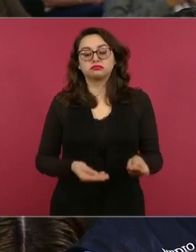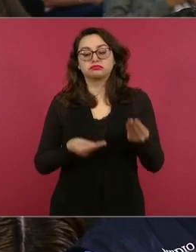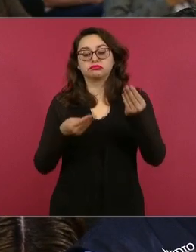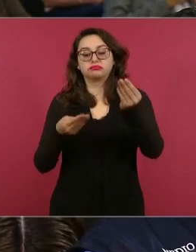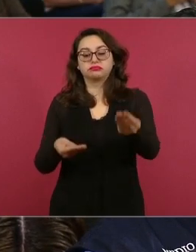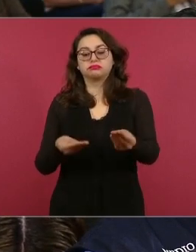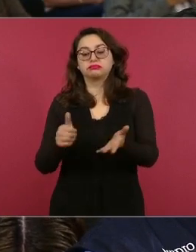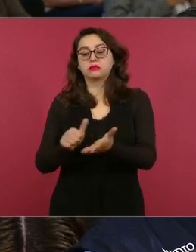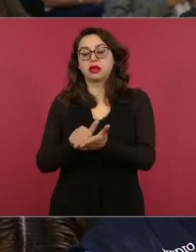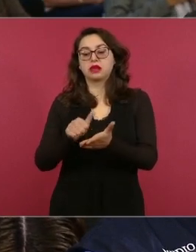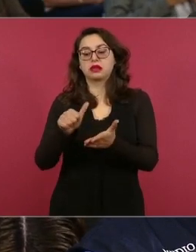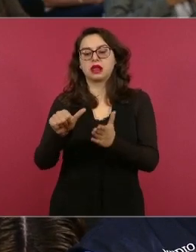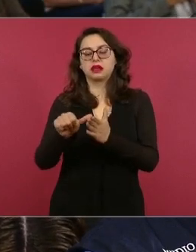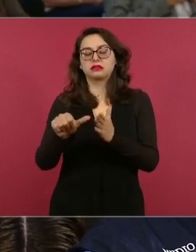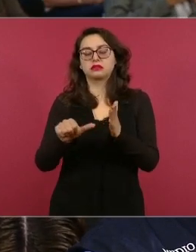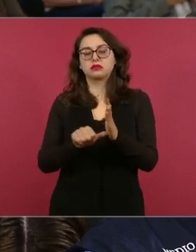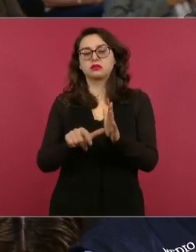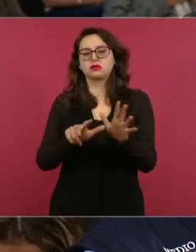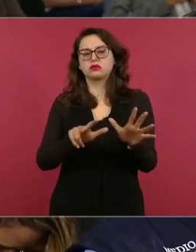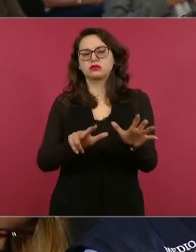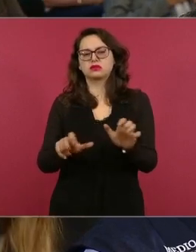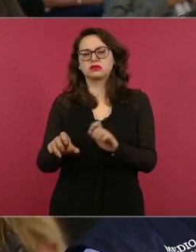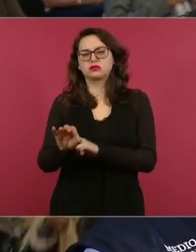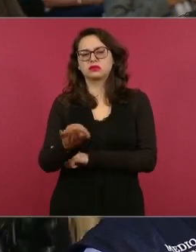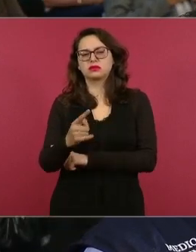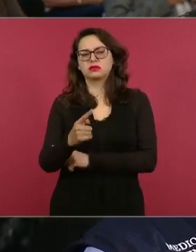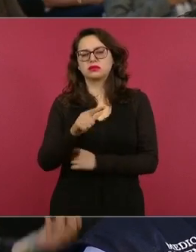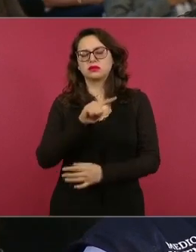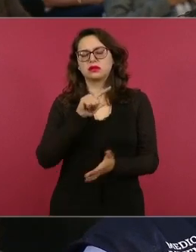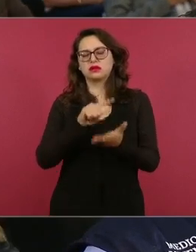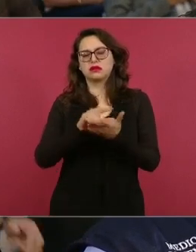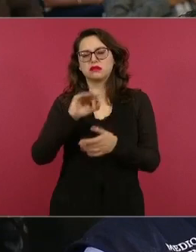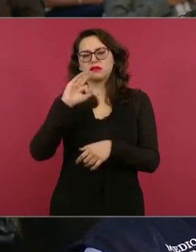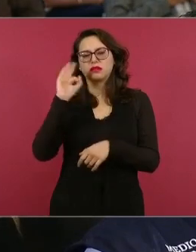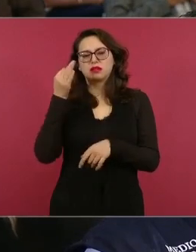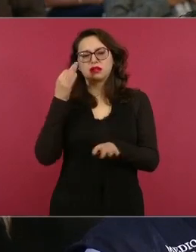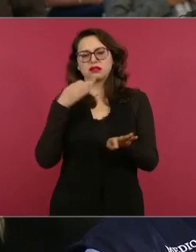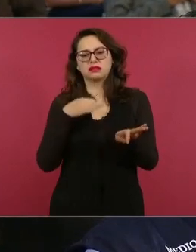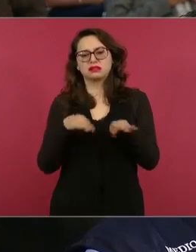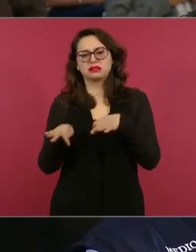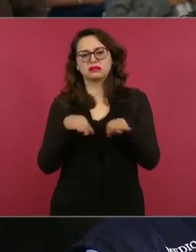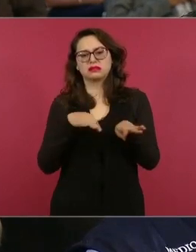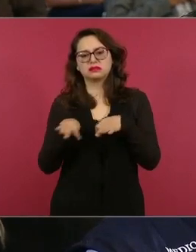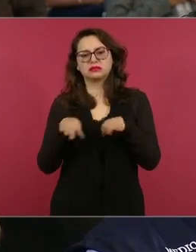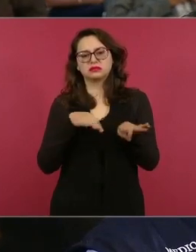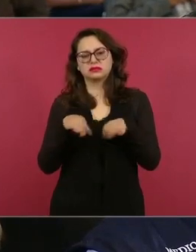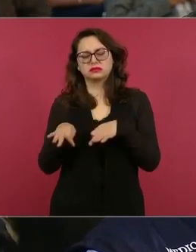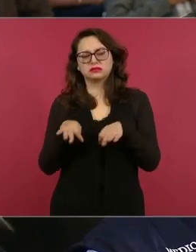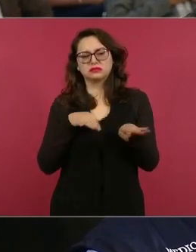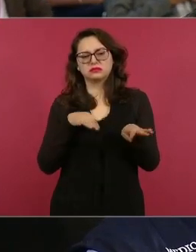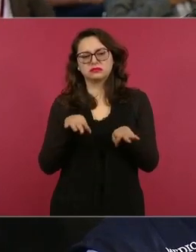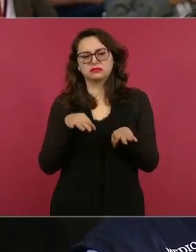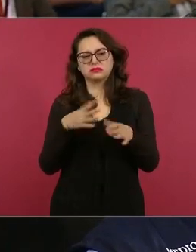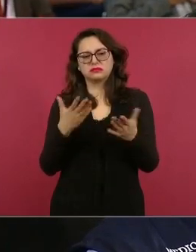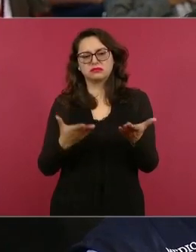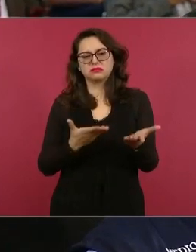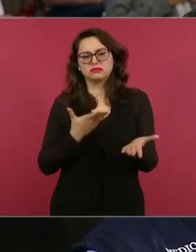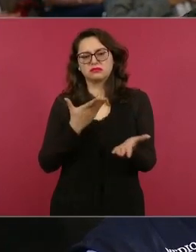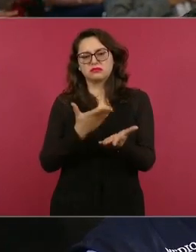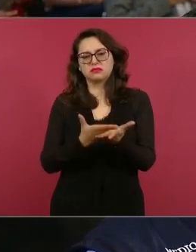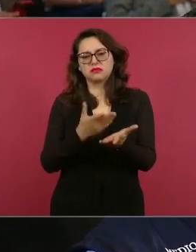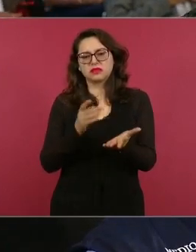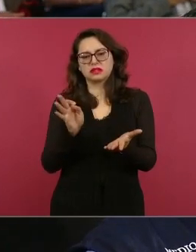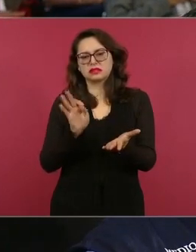términos del artículo 841 de ley federal de trabajo y en caso de que se tenga conocimiento de la presentación de los documentos